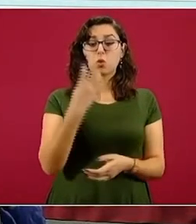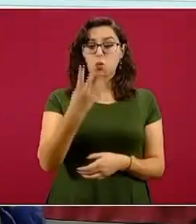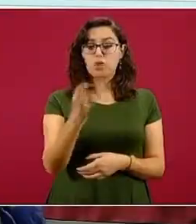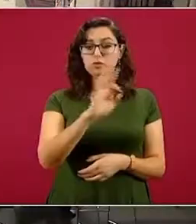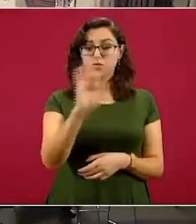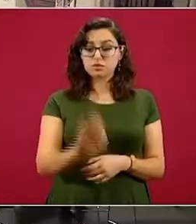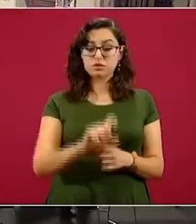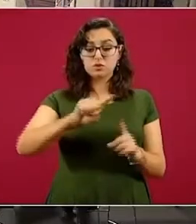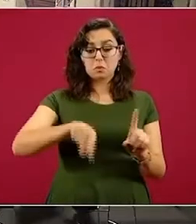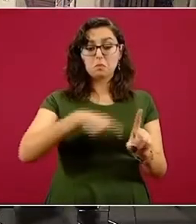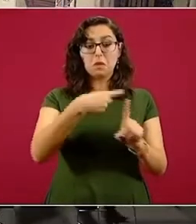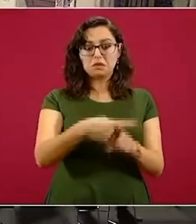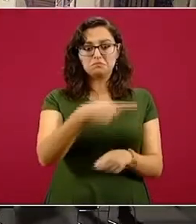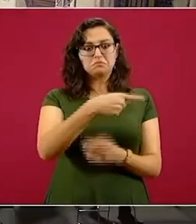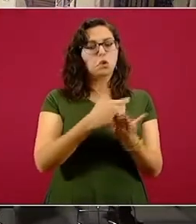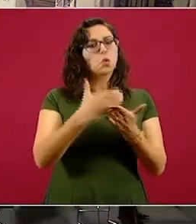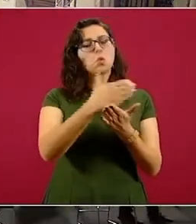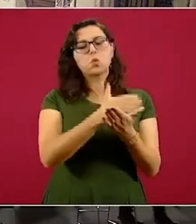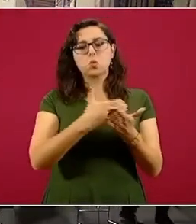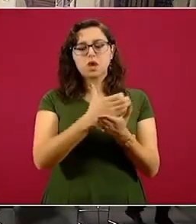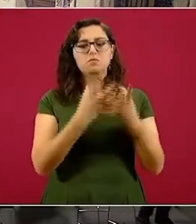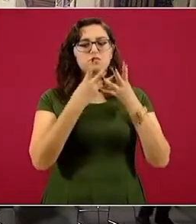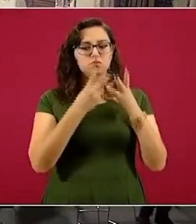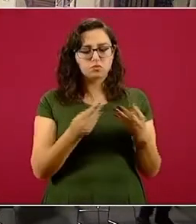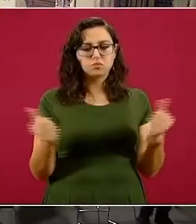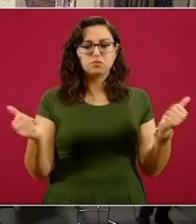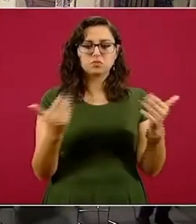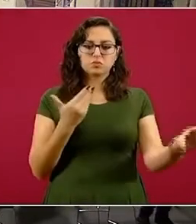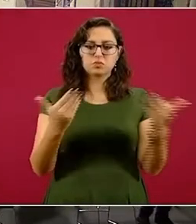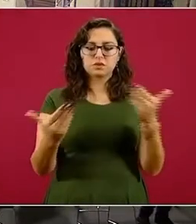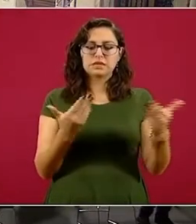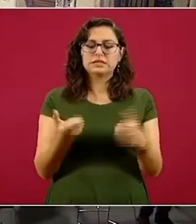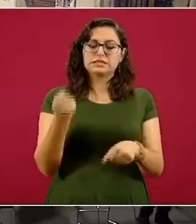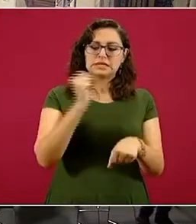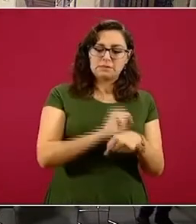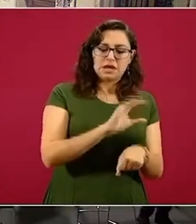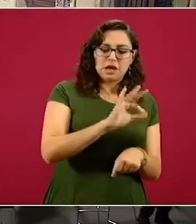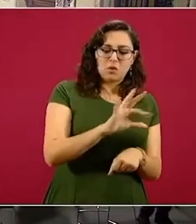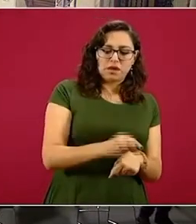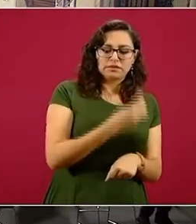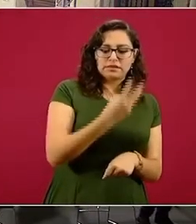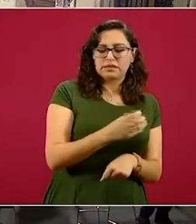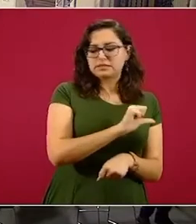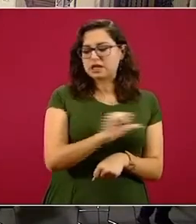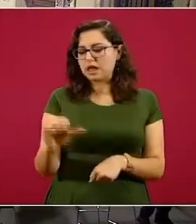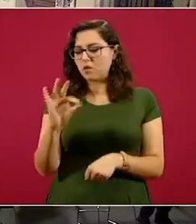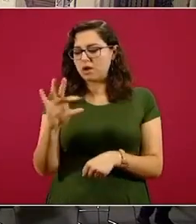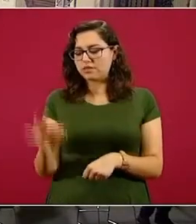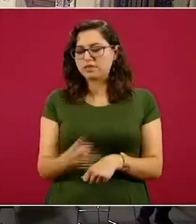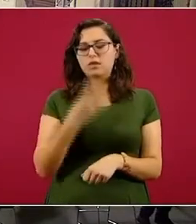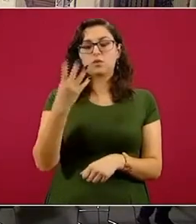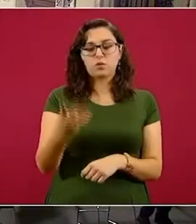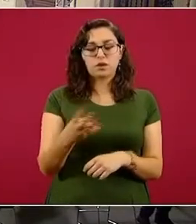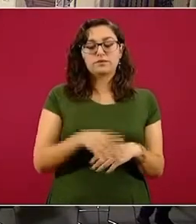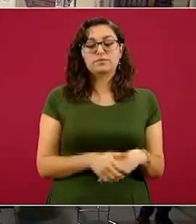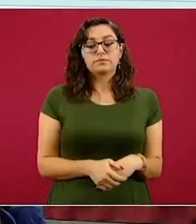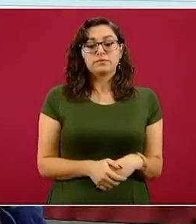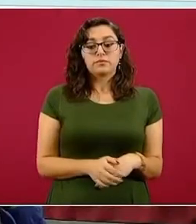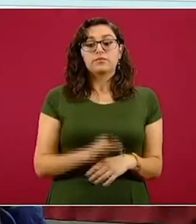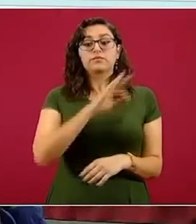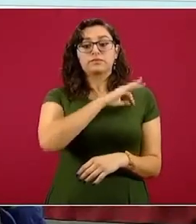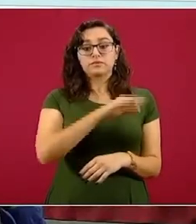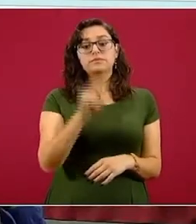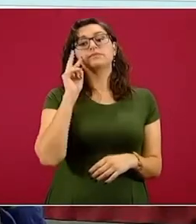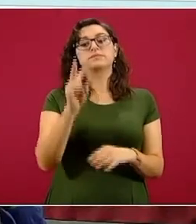grupo que ha continuado recuperándose en función de cuando comparamos la semana 43 y 44 y cuando vemos el número de estas personas